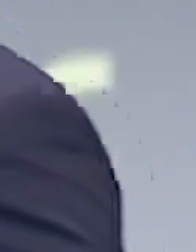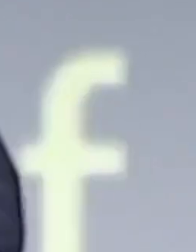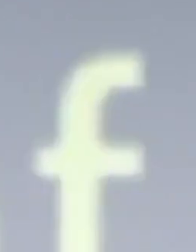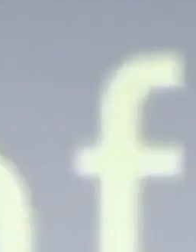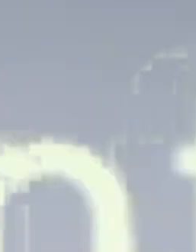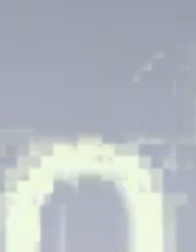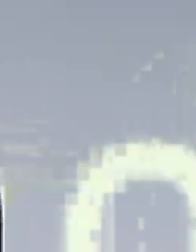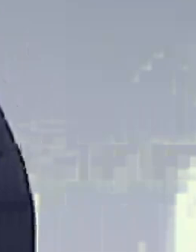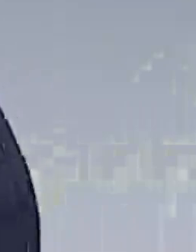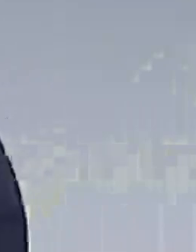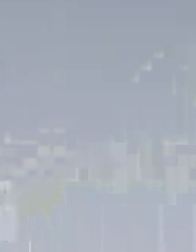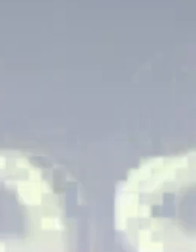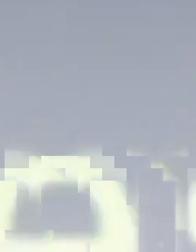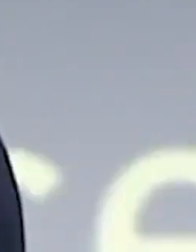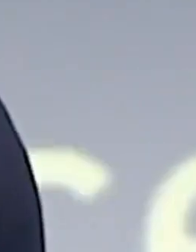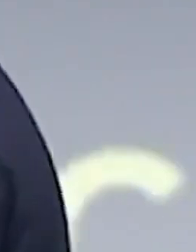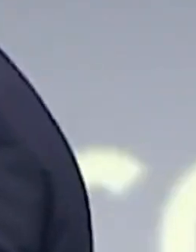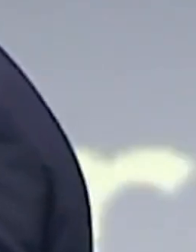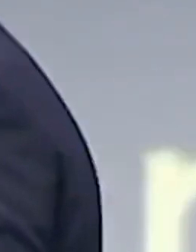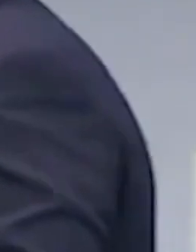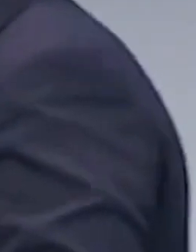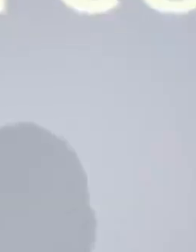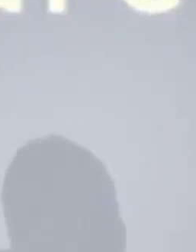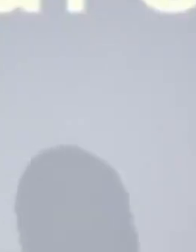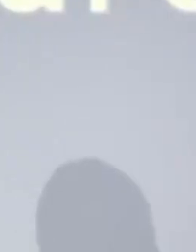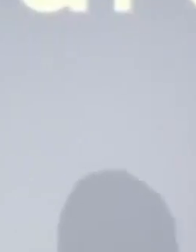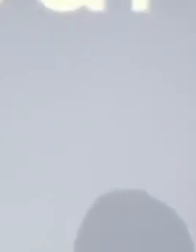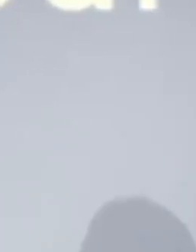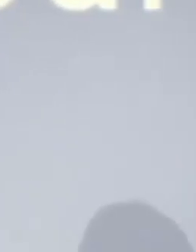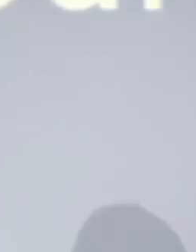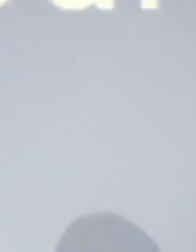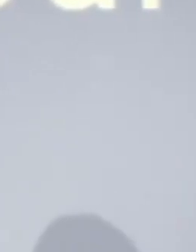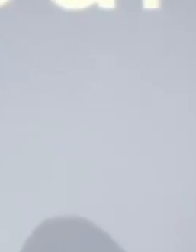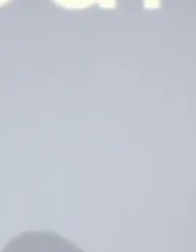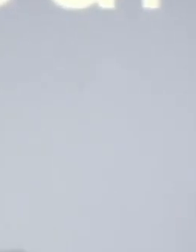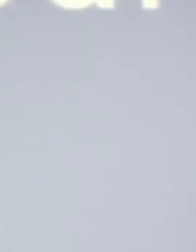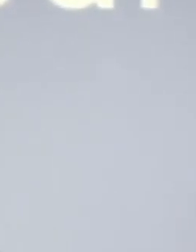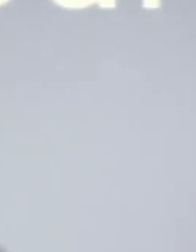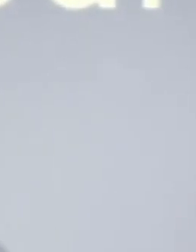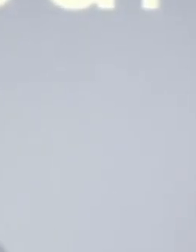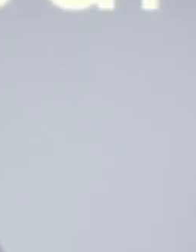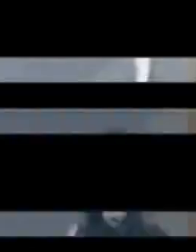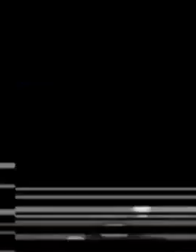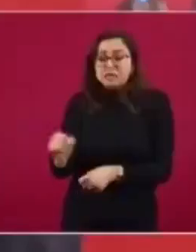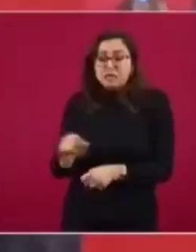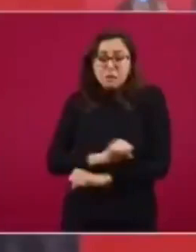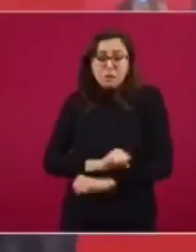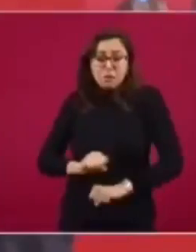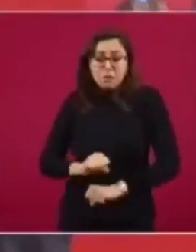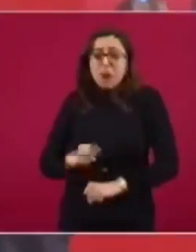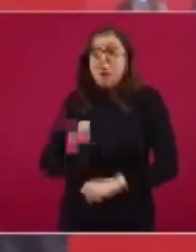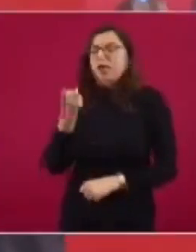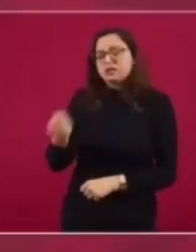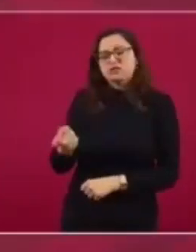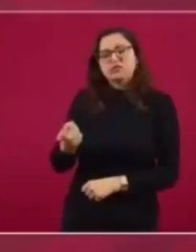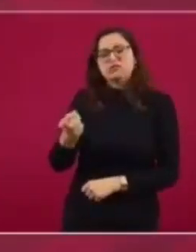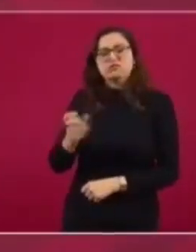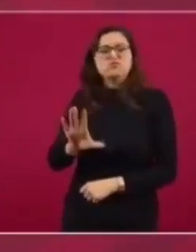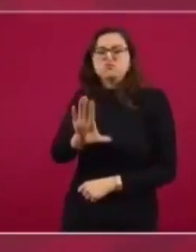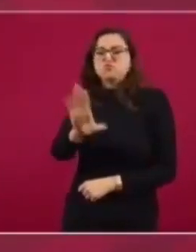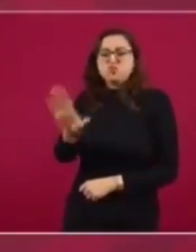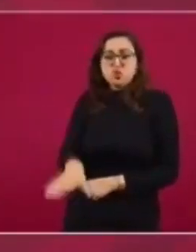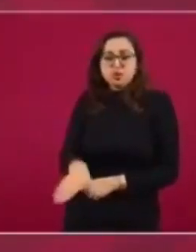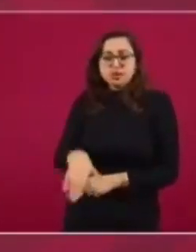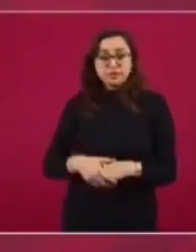Felipe Calderón, le atribuyó la muerte de Ernestina a un problema estomacal crónico. En palabras de